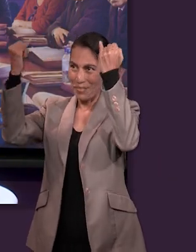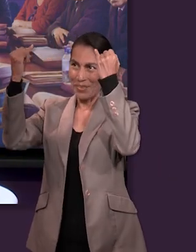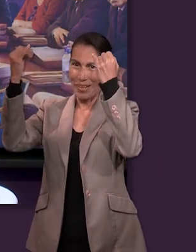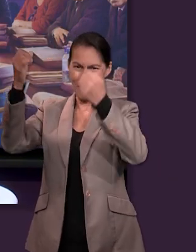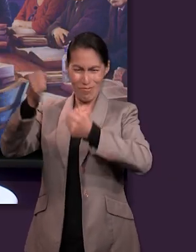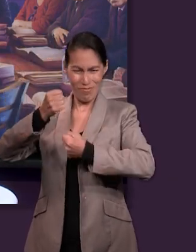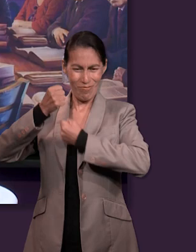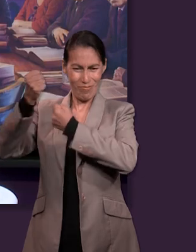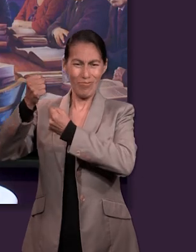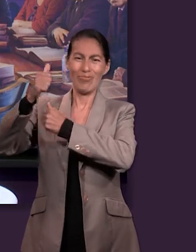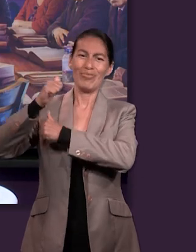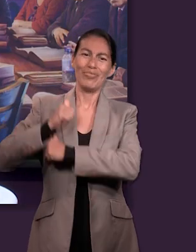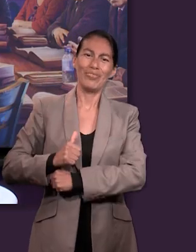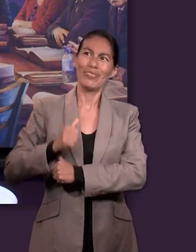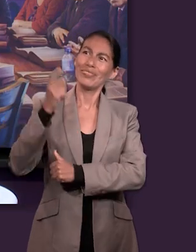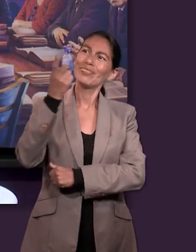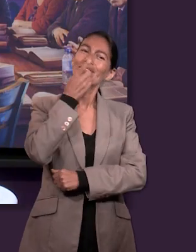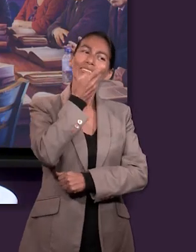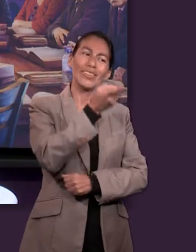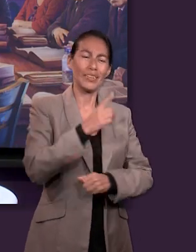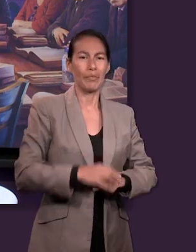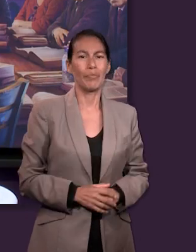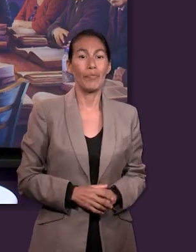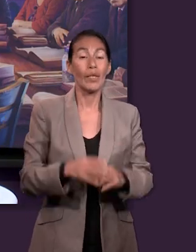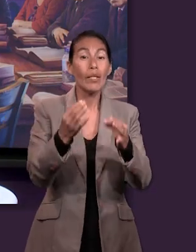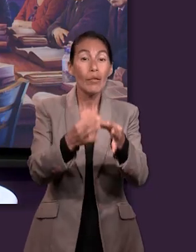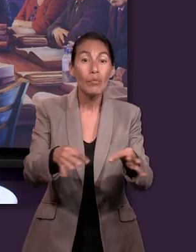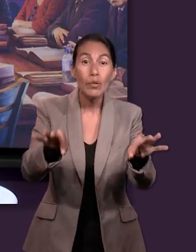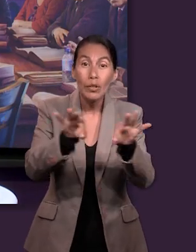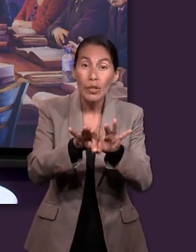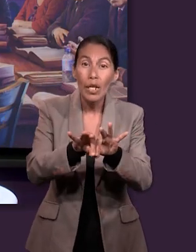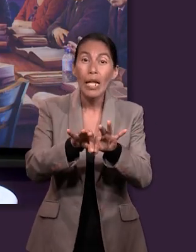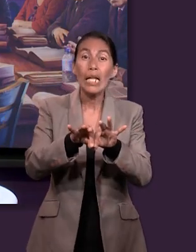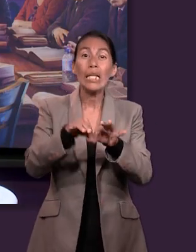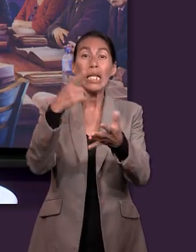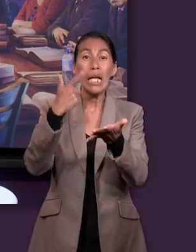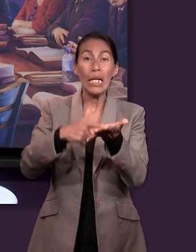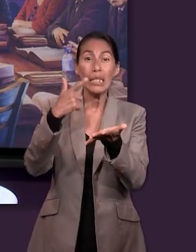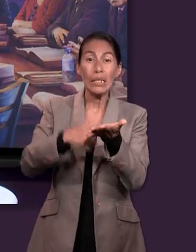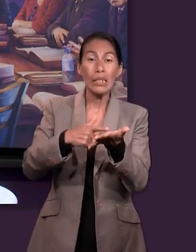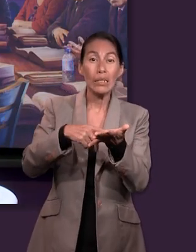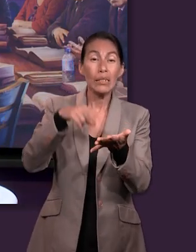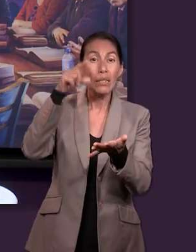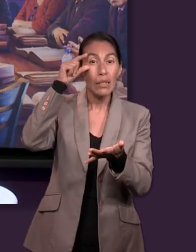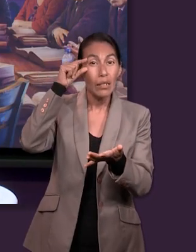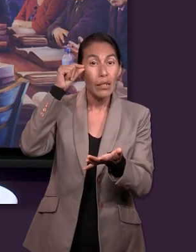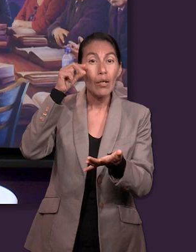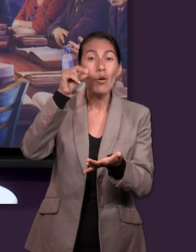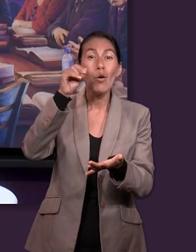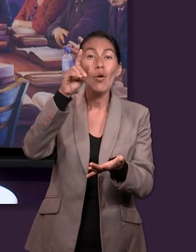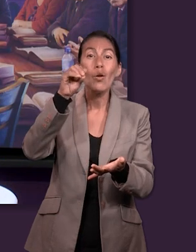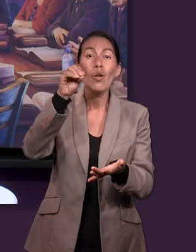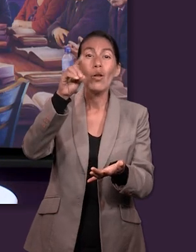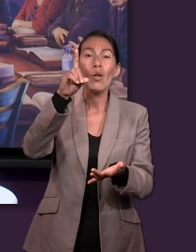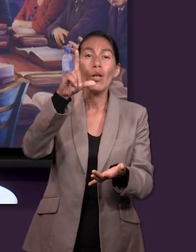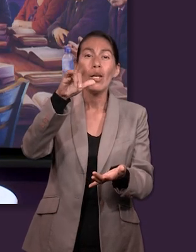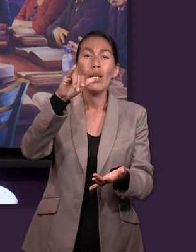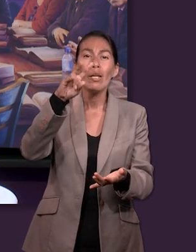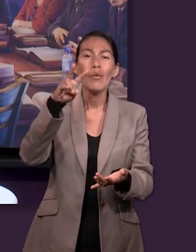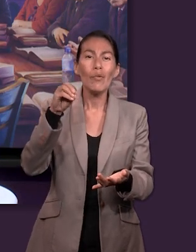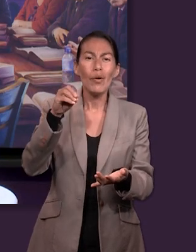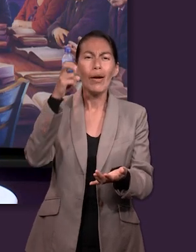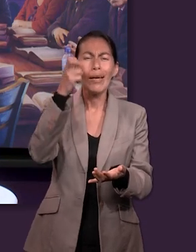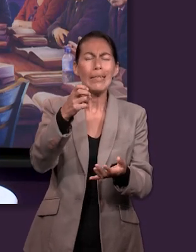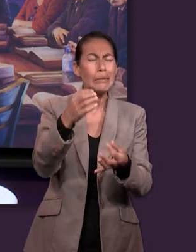interesante que el aceite de olivo representaba al Espíritu Santo. Era quien